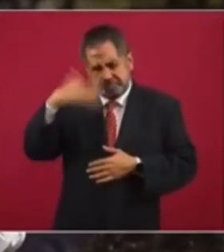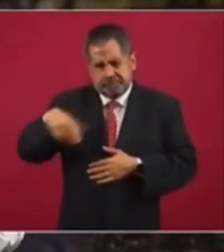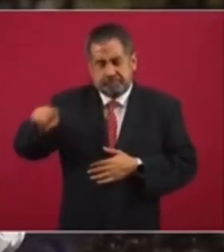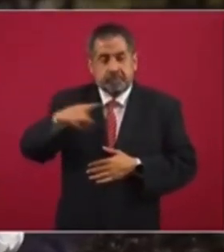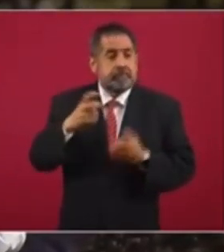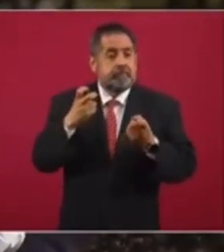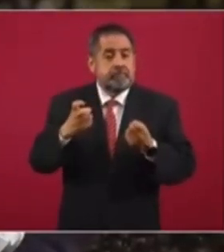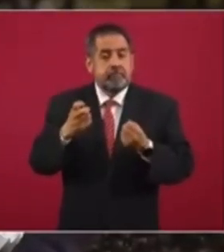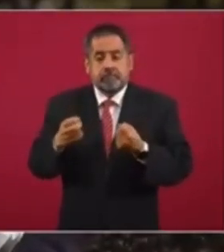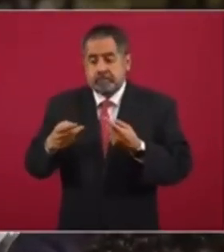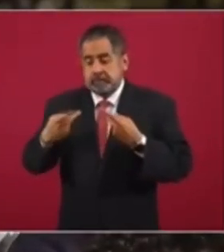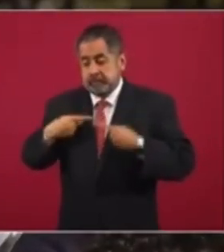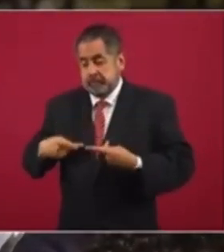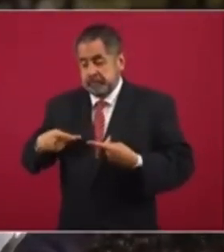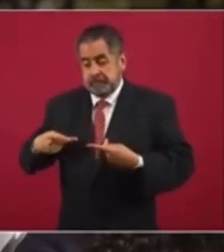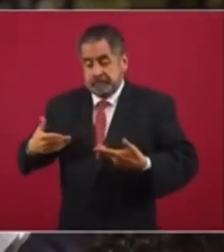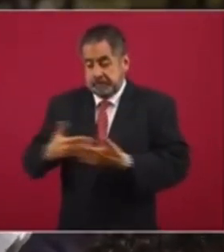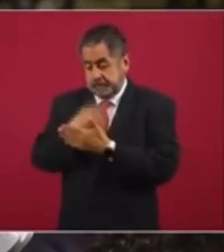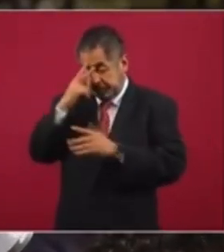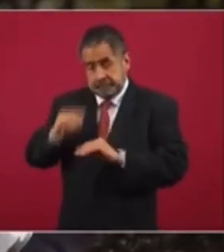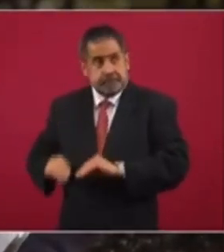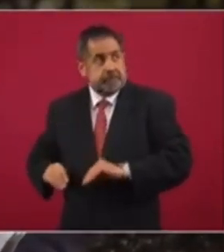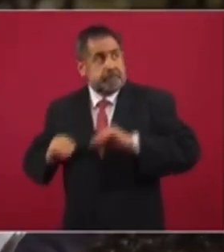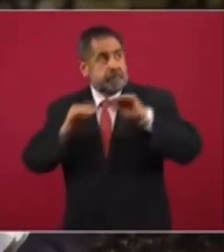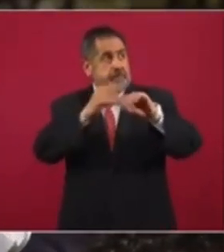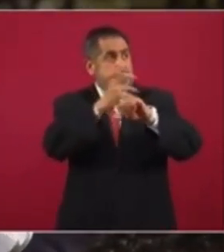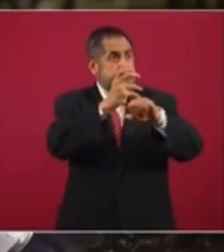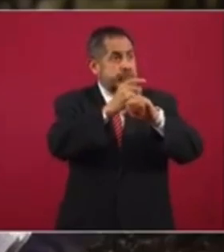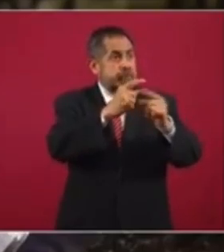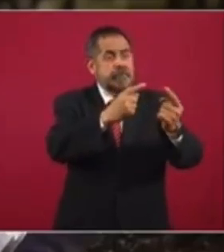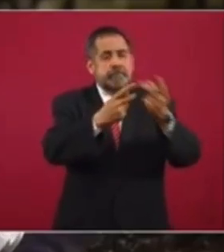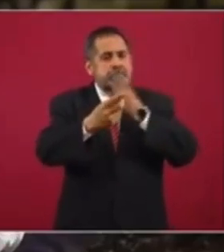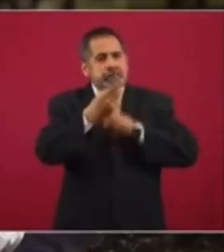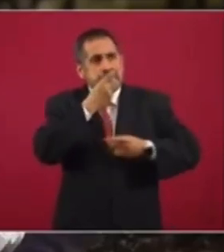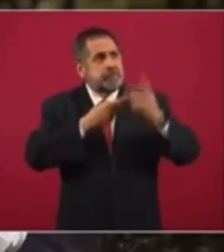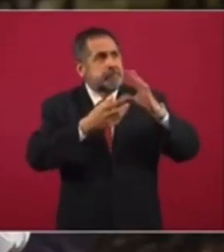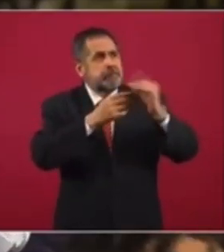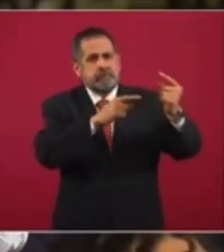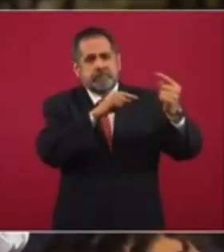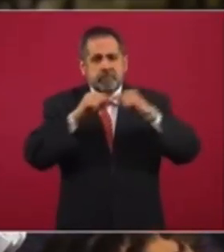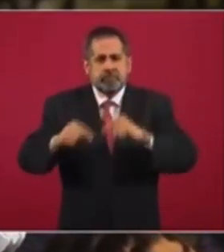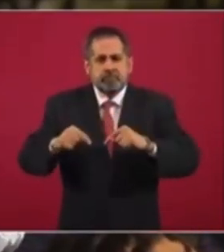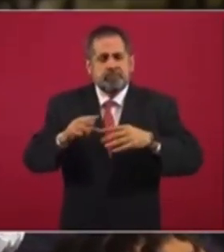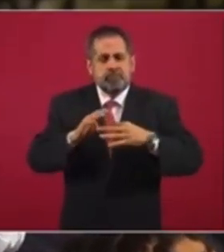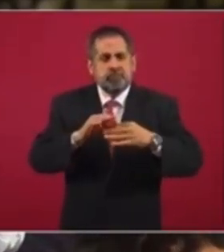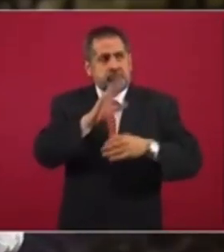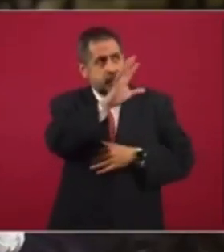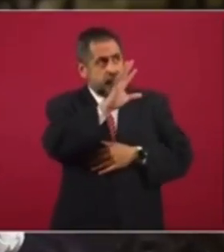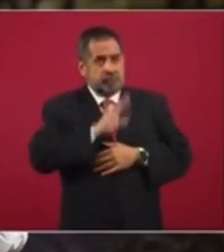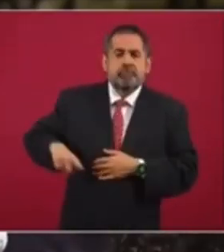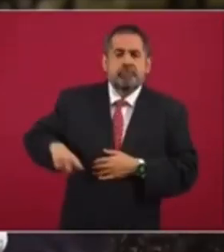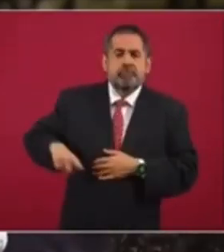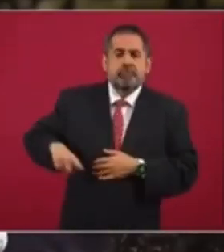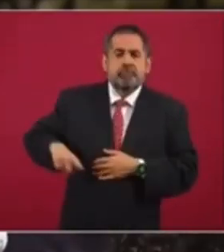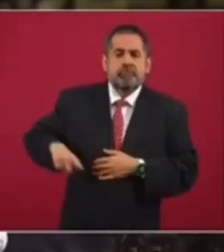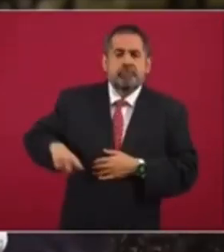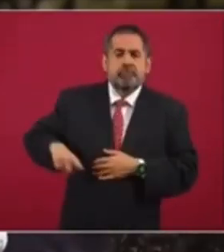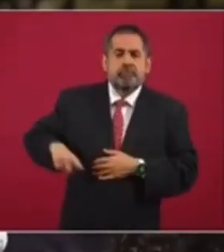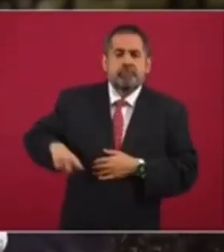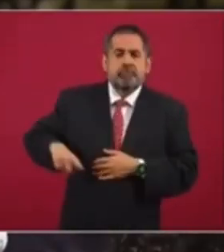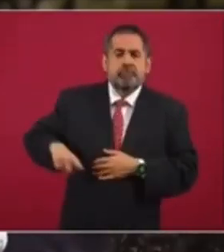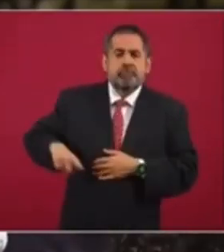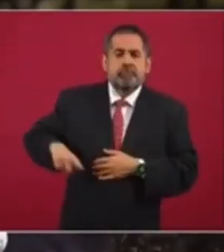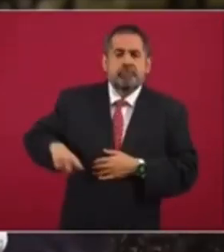migrantes mexicanos en Estados Unidos me dicen que aquí como vocero de ellos en las mañaneras, que su